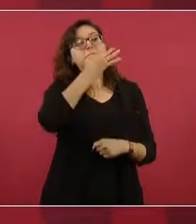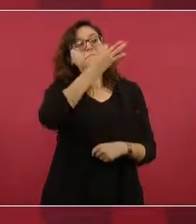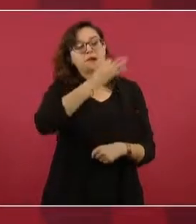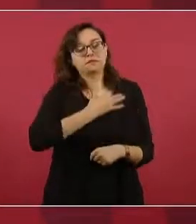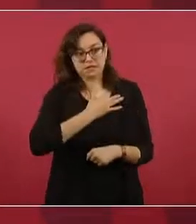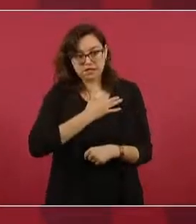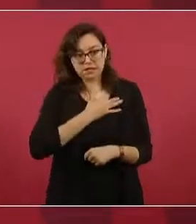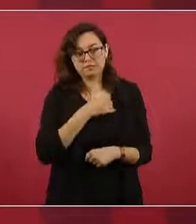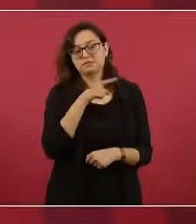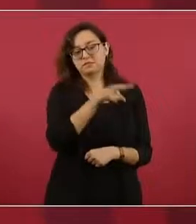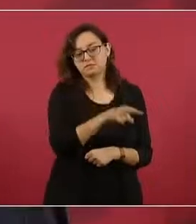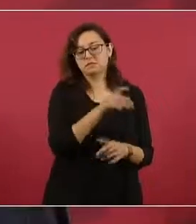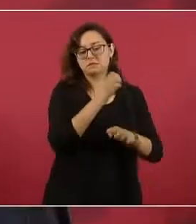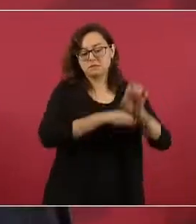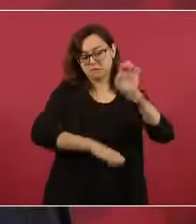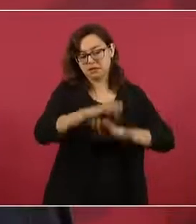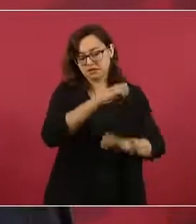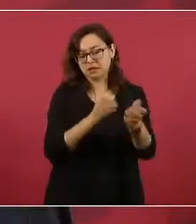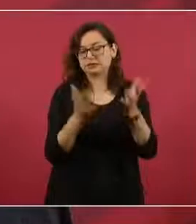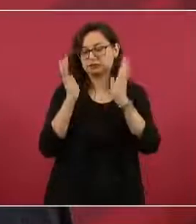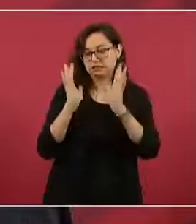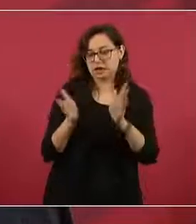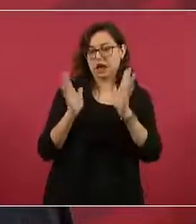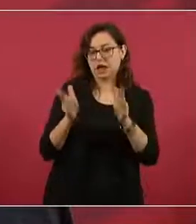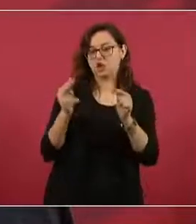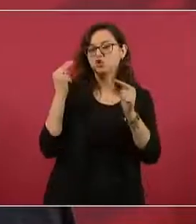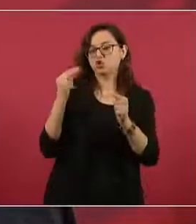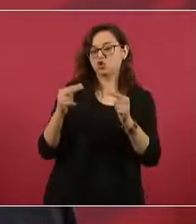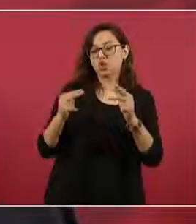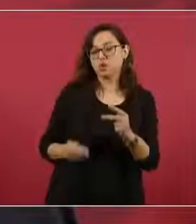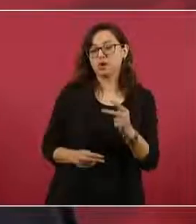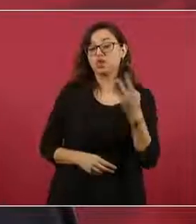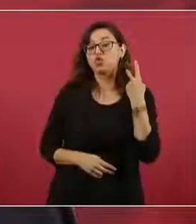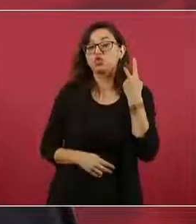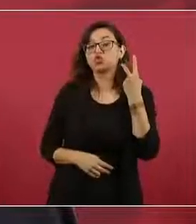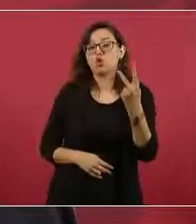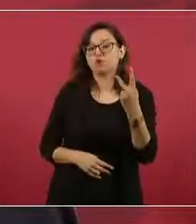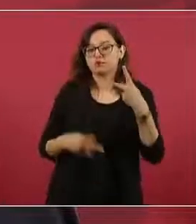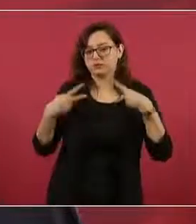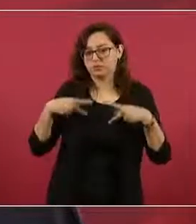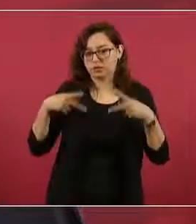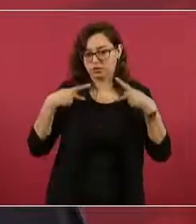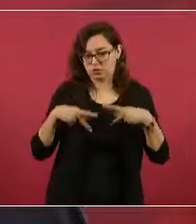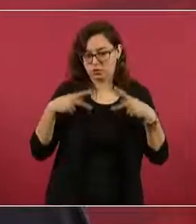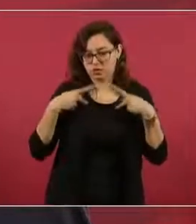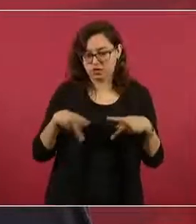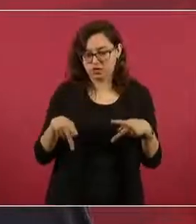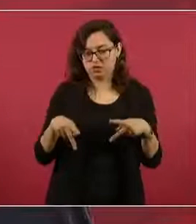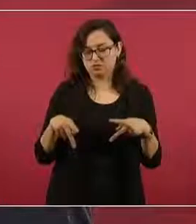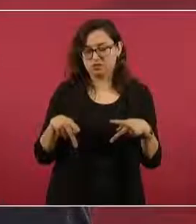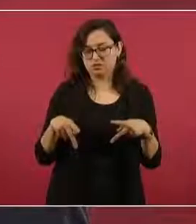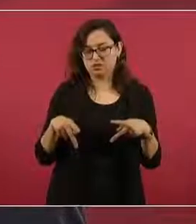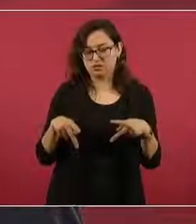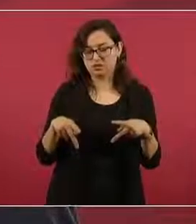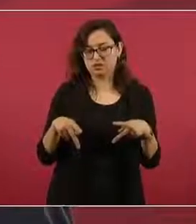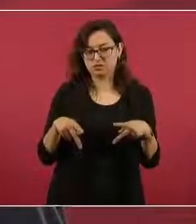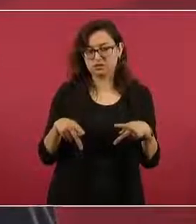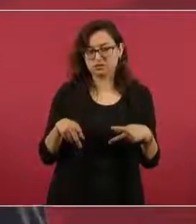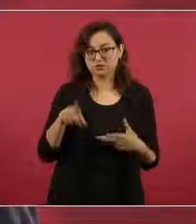conocer los nombres de dos personas, de la